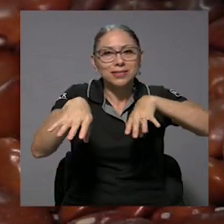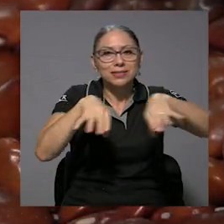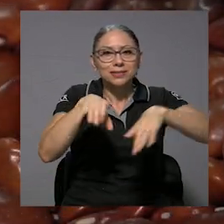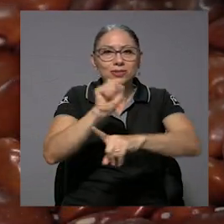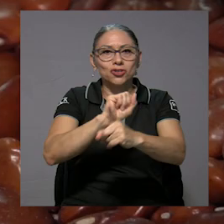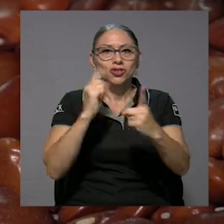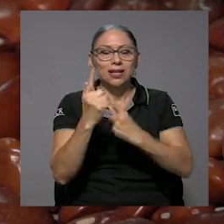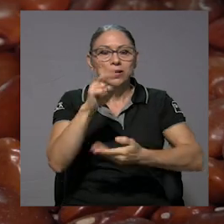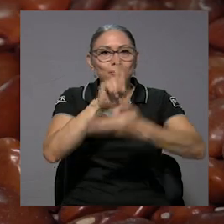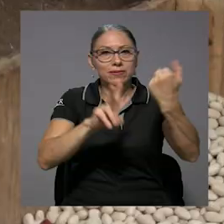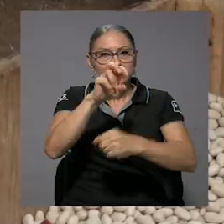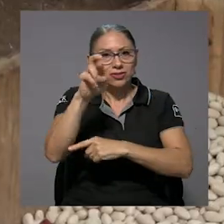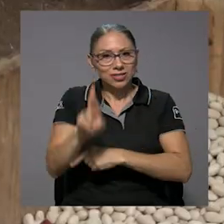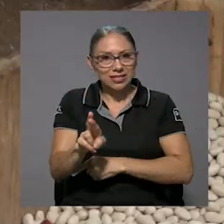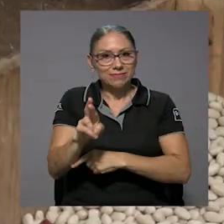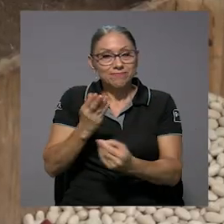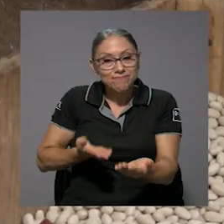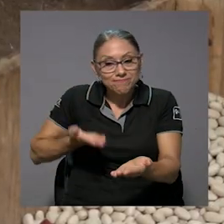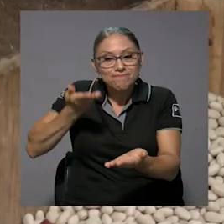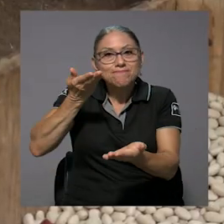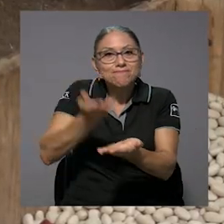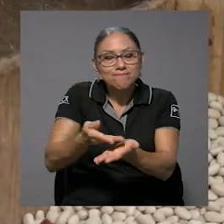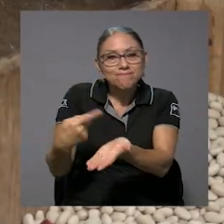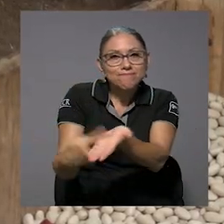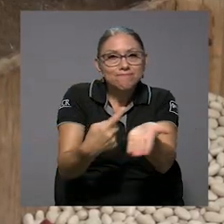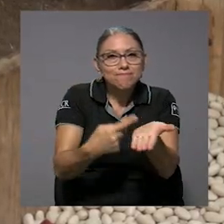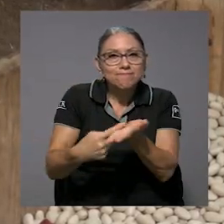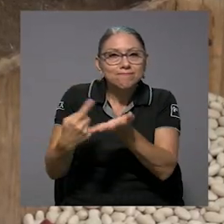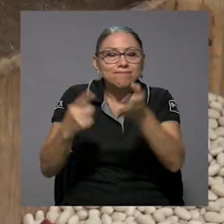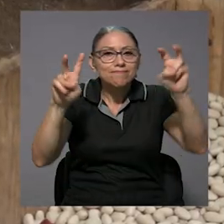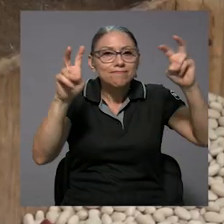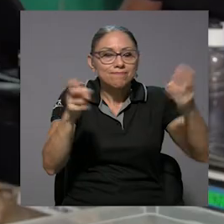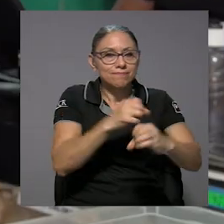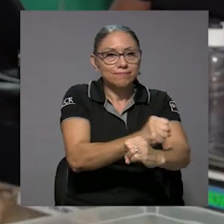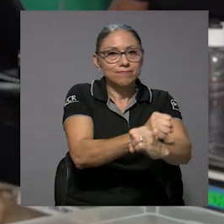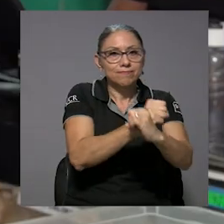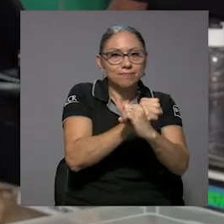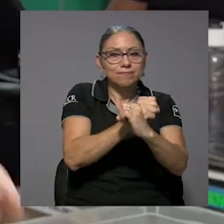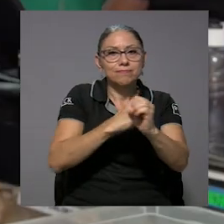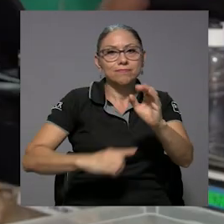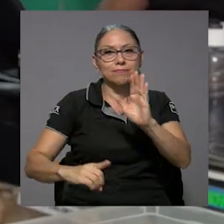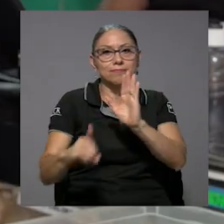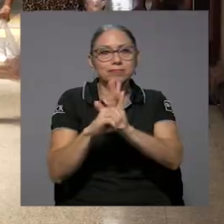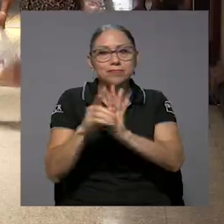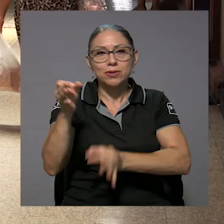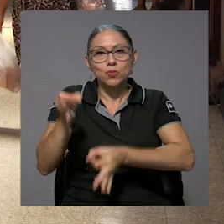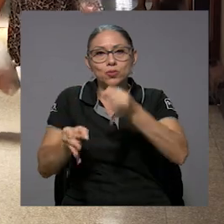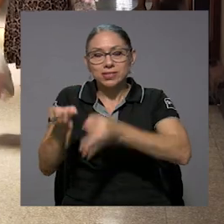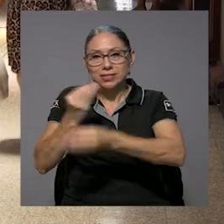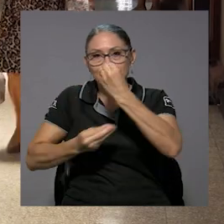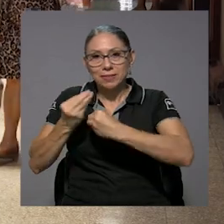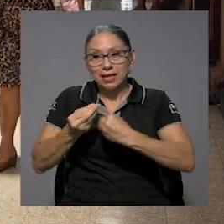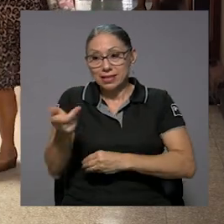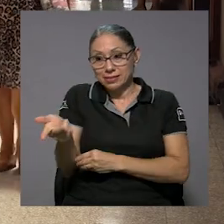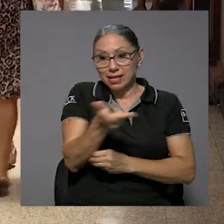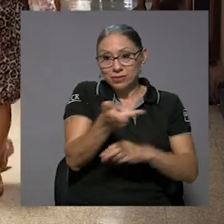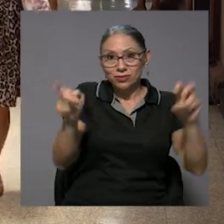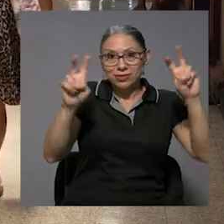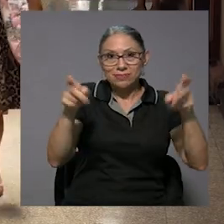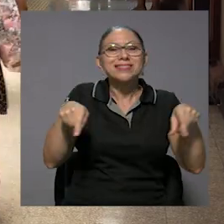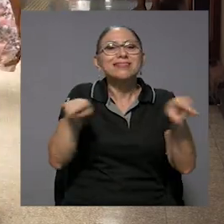Acción Social de la Universidad de Costa Rica, que pone sobre su mesa temas de seguridad, soberanía y justicia alimentarias,